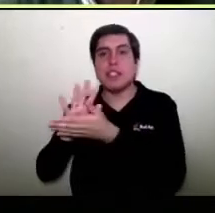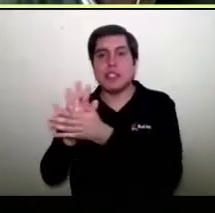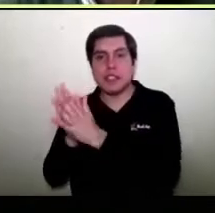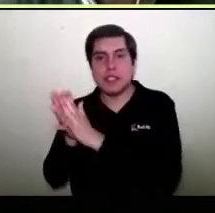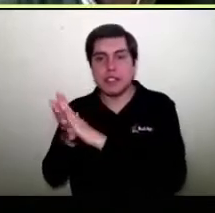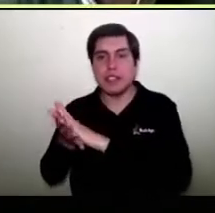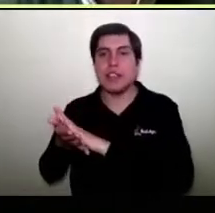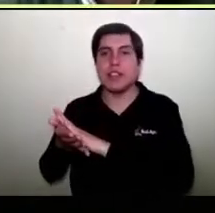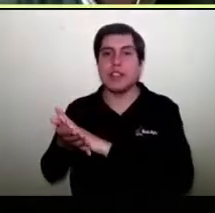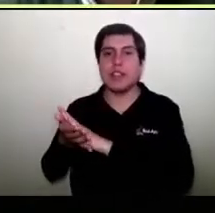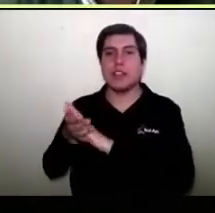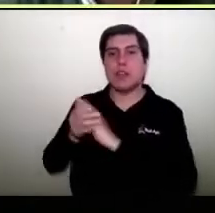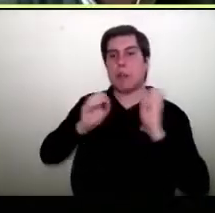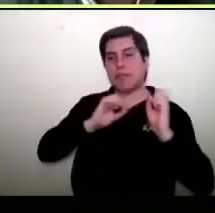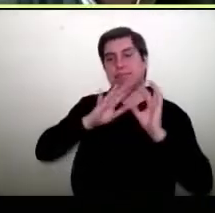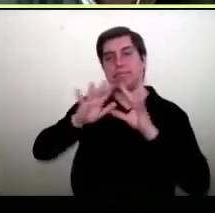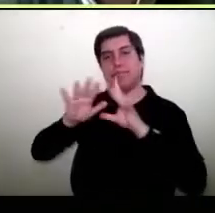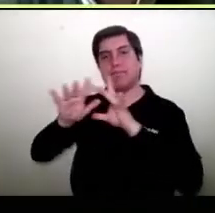directamente